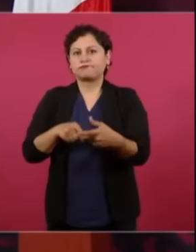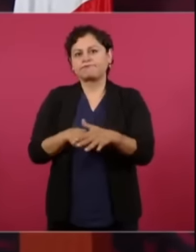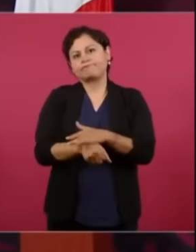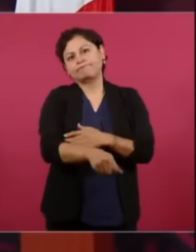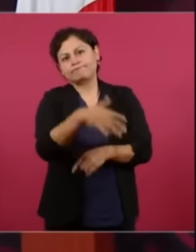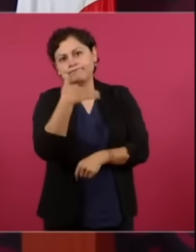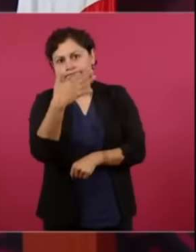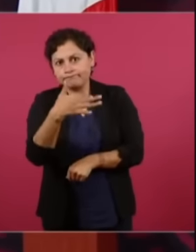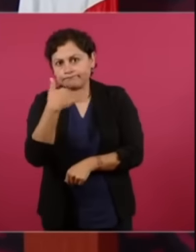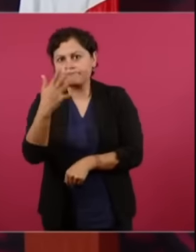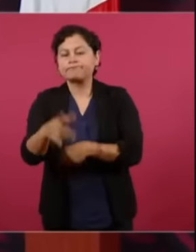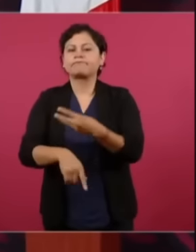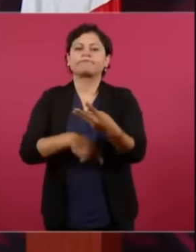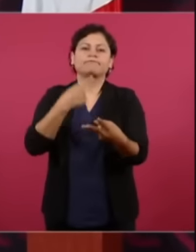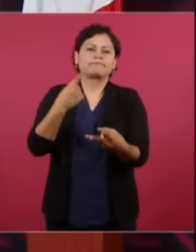el Poder Judicial.